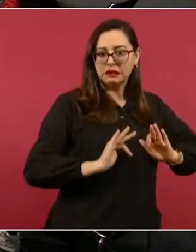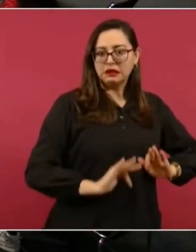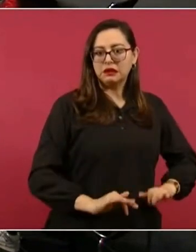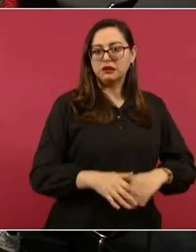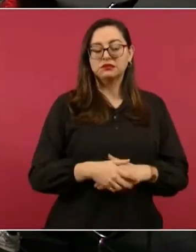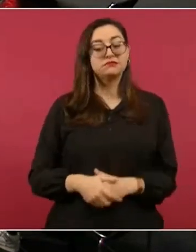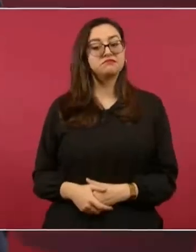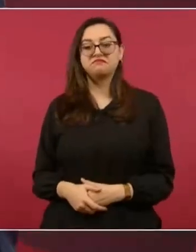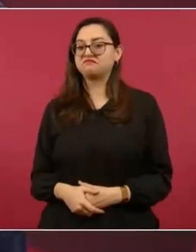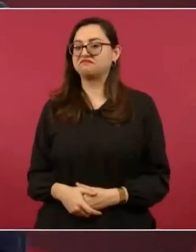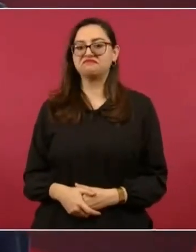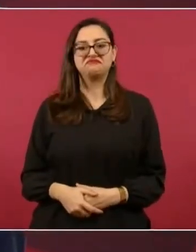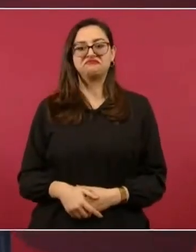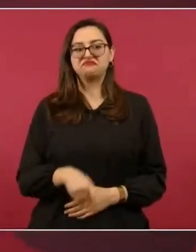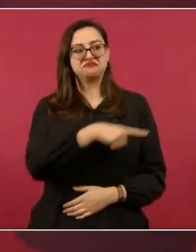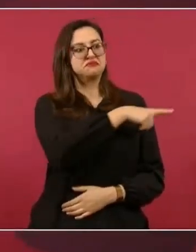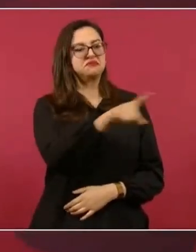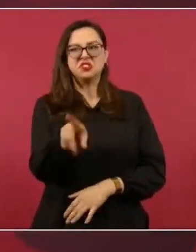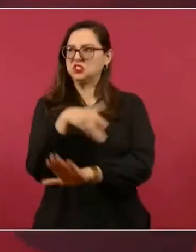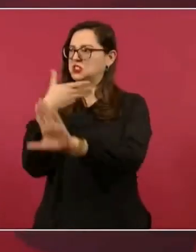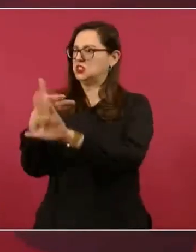oponiendo a todo lo que hacemos.